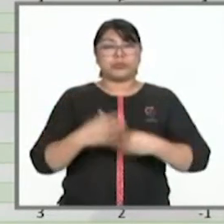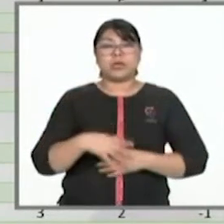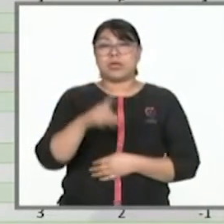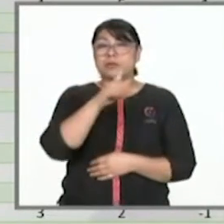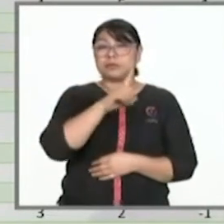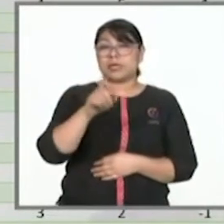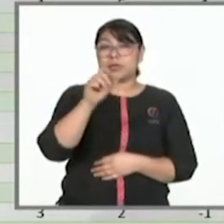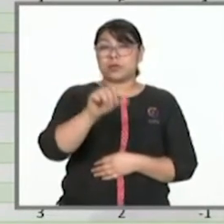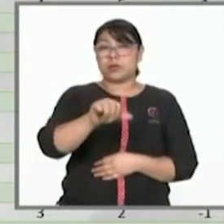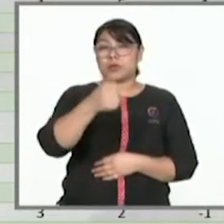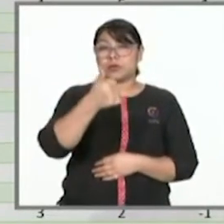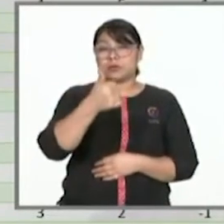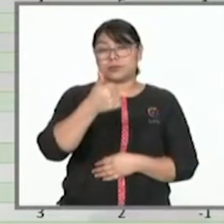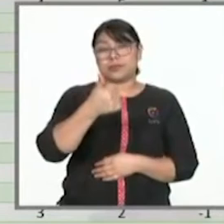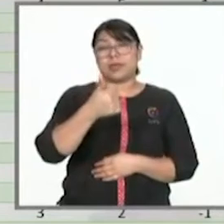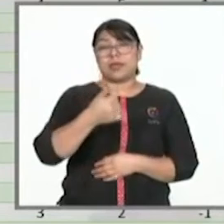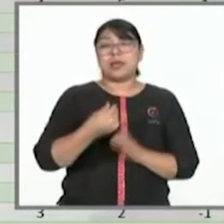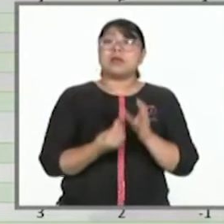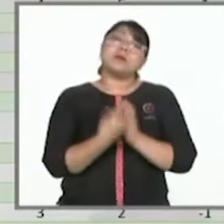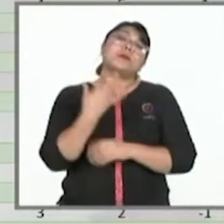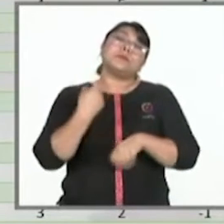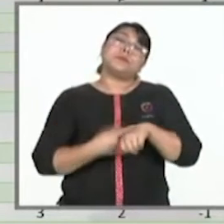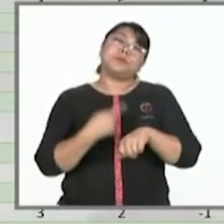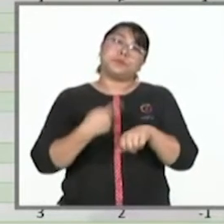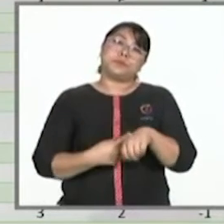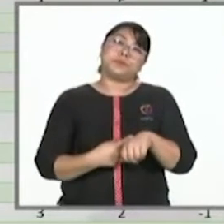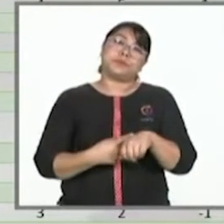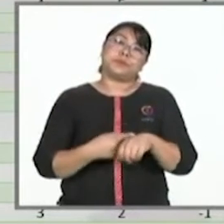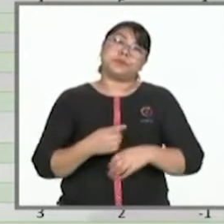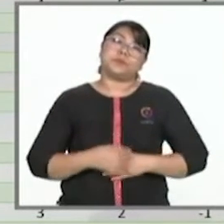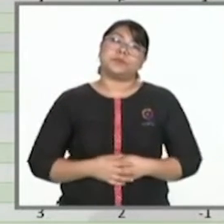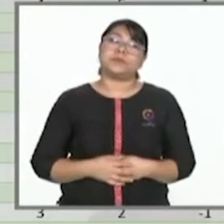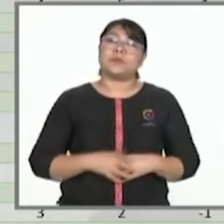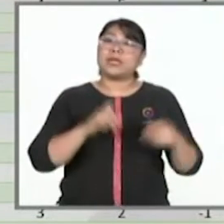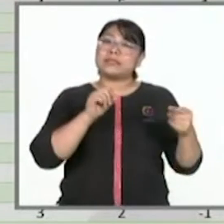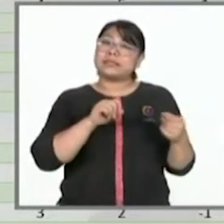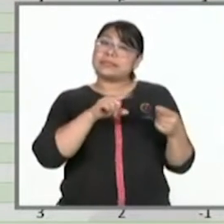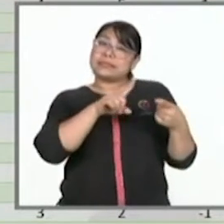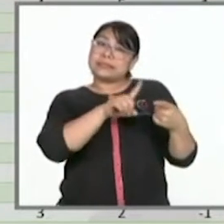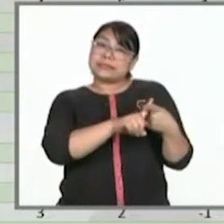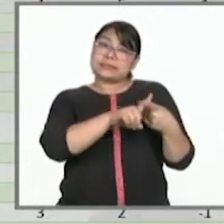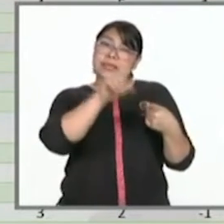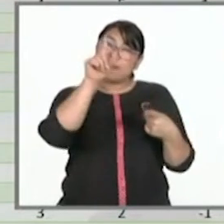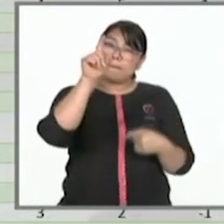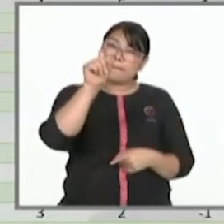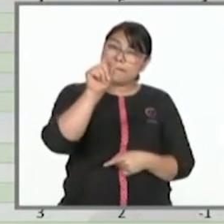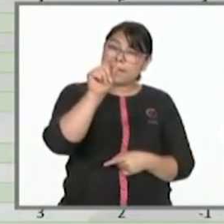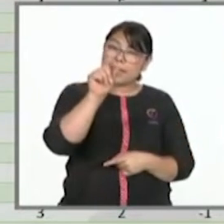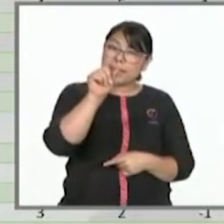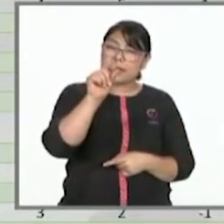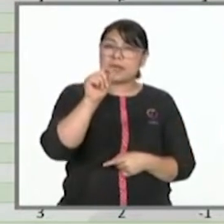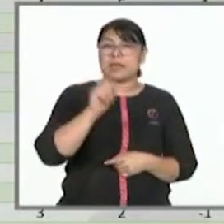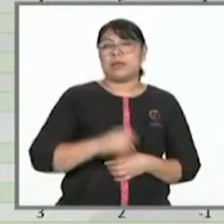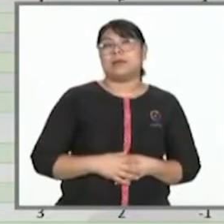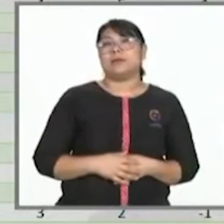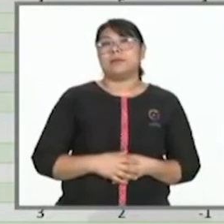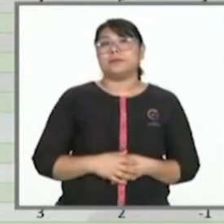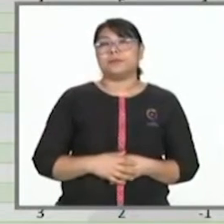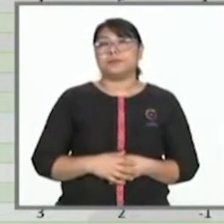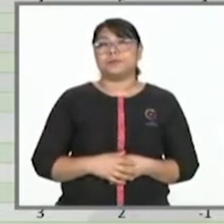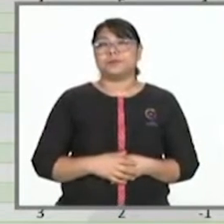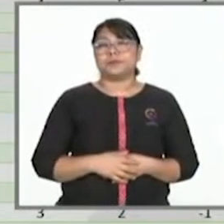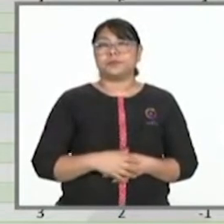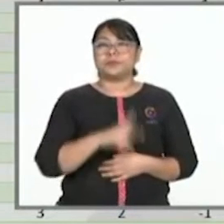111 casos. En jurisdicción sanitaria número 2, Salina Cruz, 20 casos, al igual que en jurisdicción